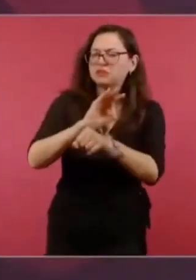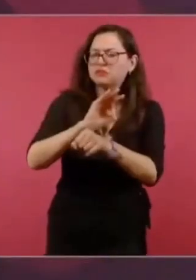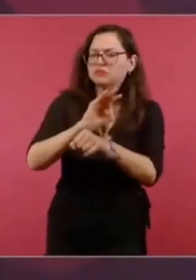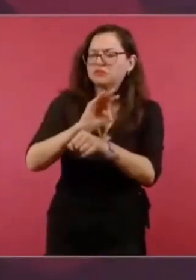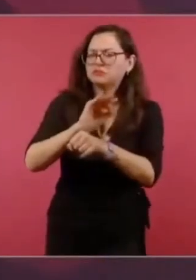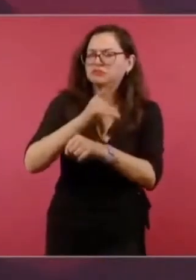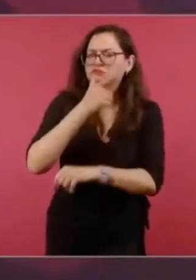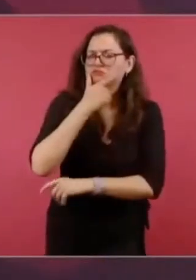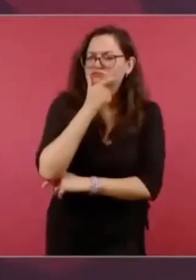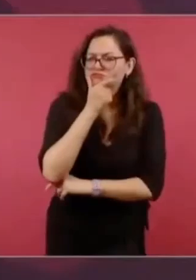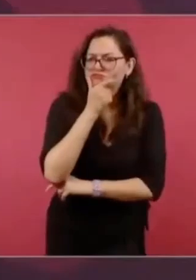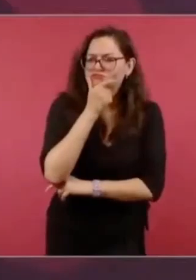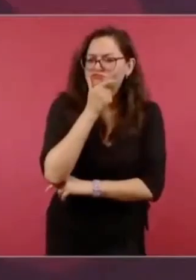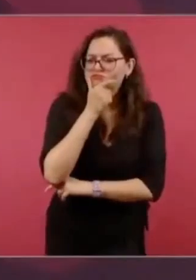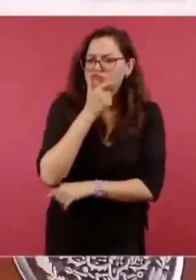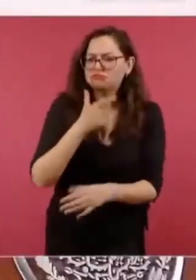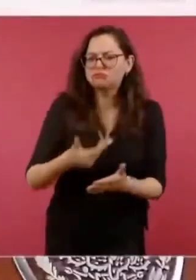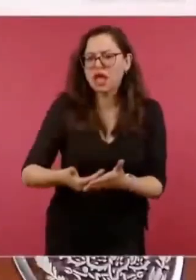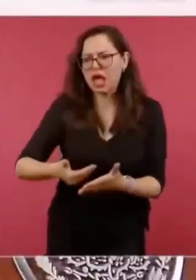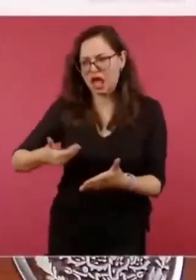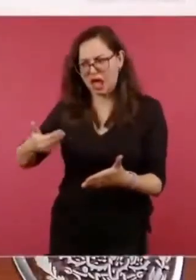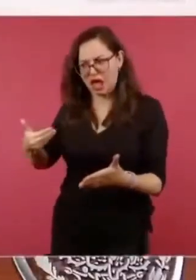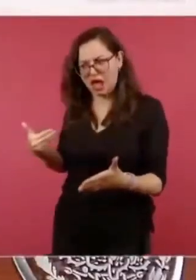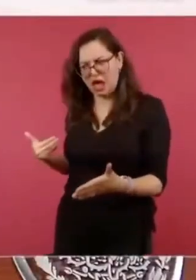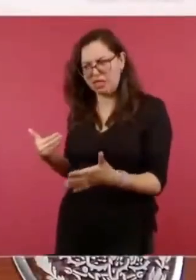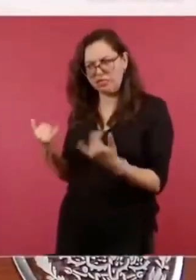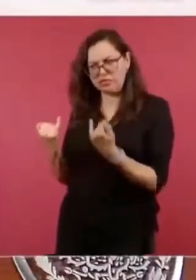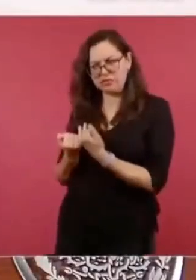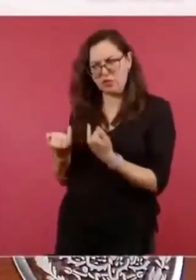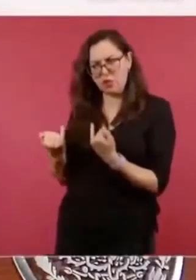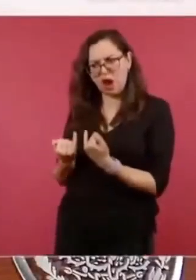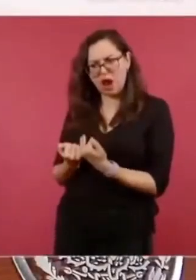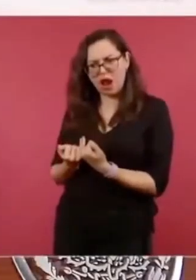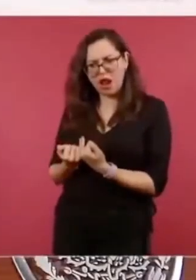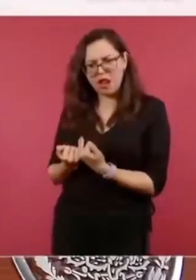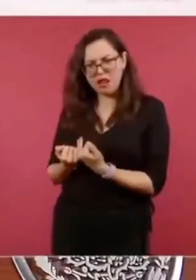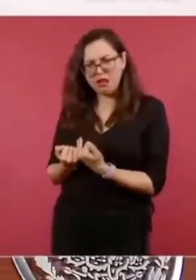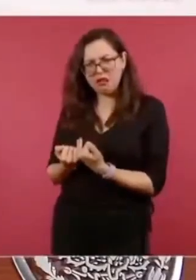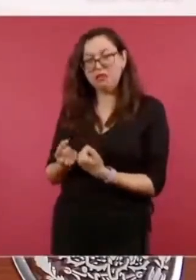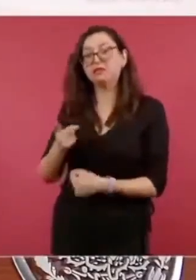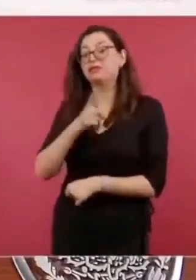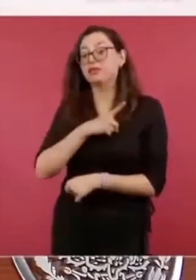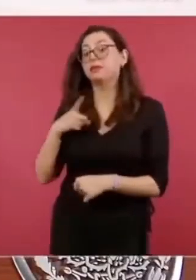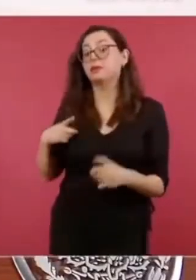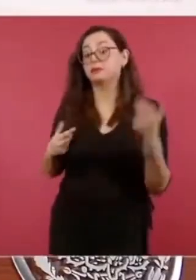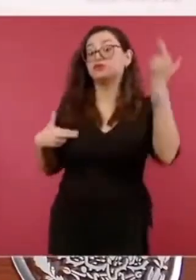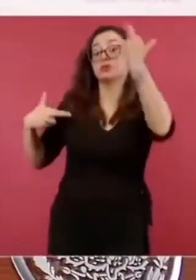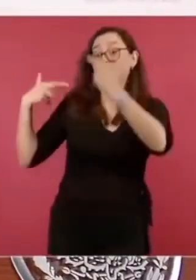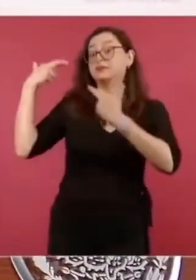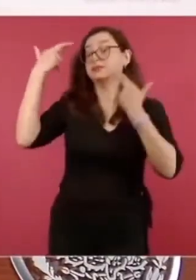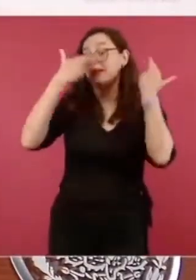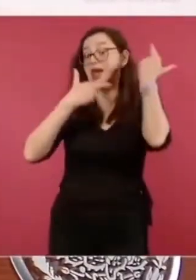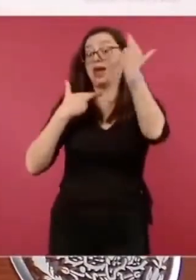Hay organismos para todo a nivel internacional